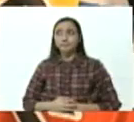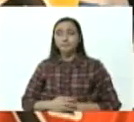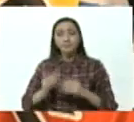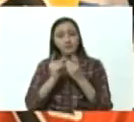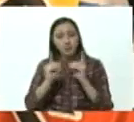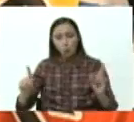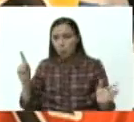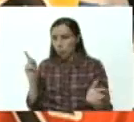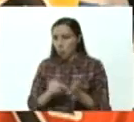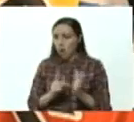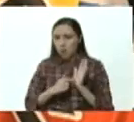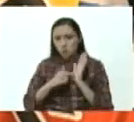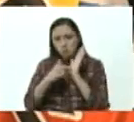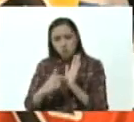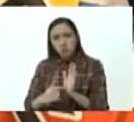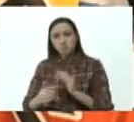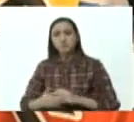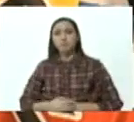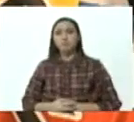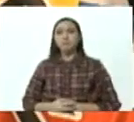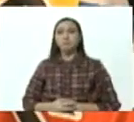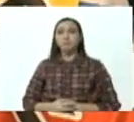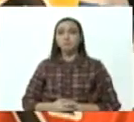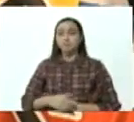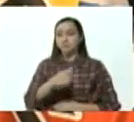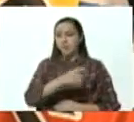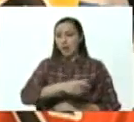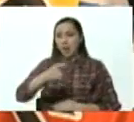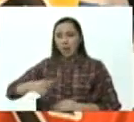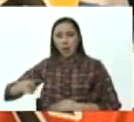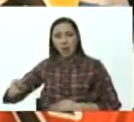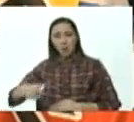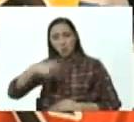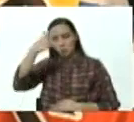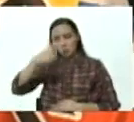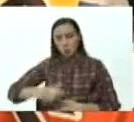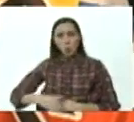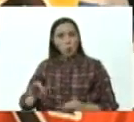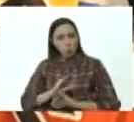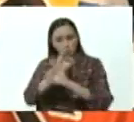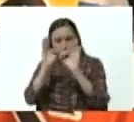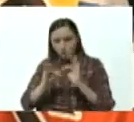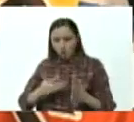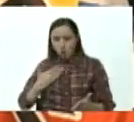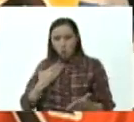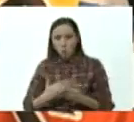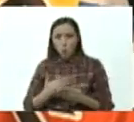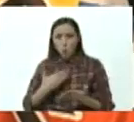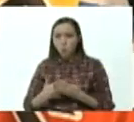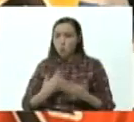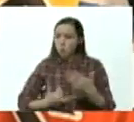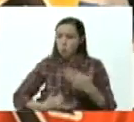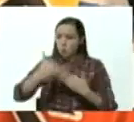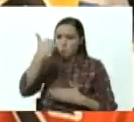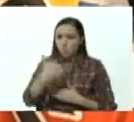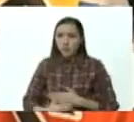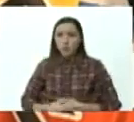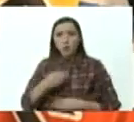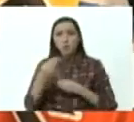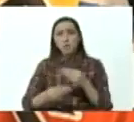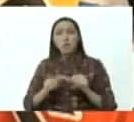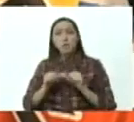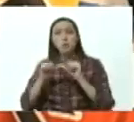participativa y protagónica. Es nuestro modelo, es una propuesta, es un proyecto en marcha.